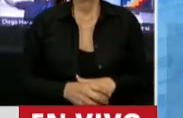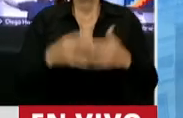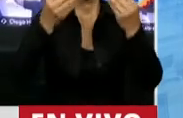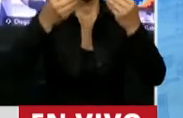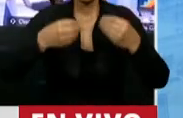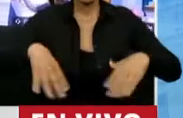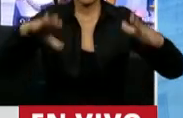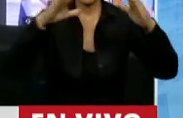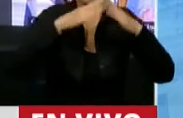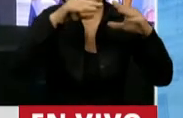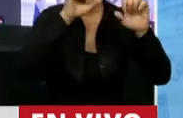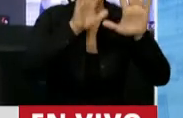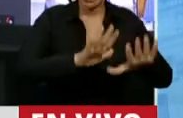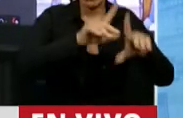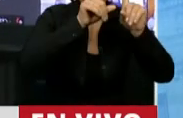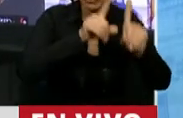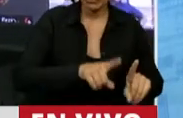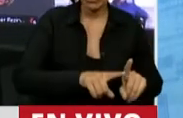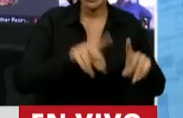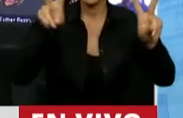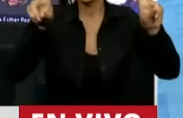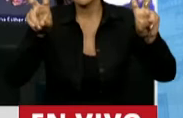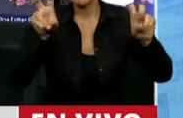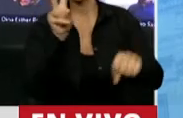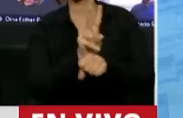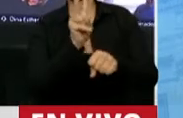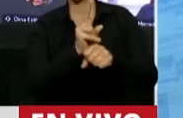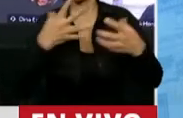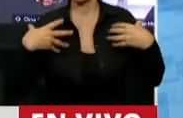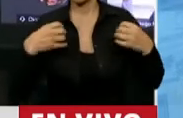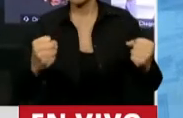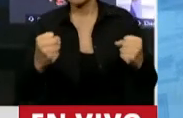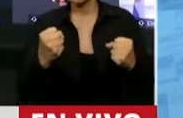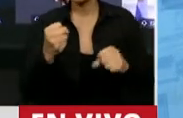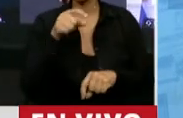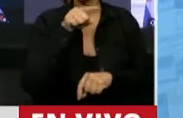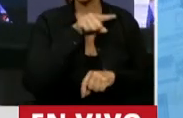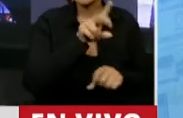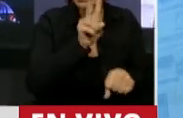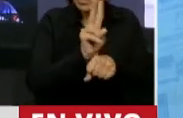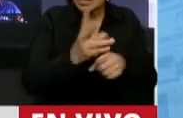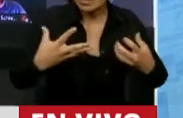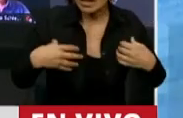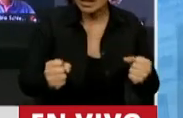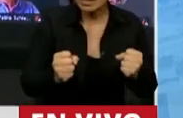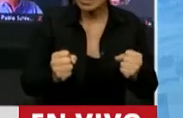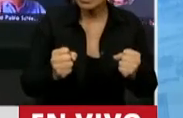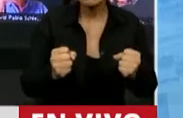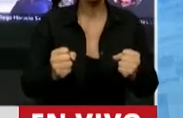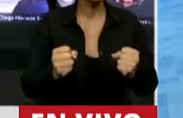encuarentenarnos bajo la condición de cuidar la salud. Pero en ese cuidado de la salud no les